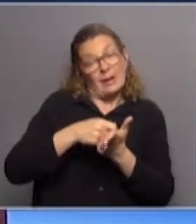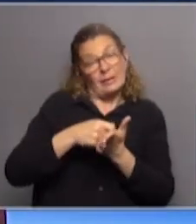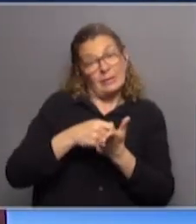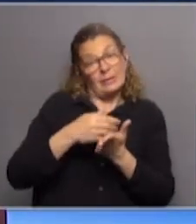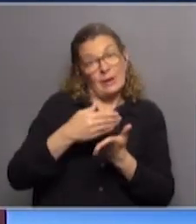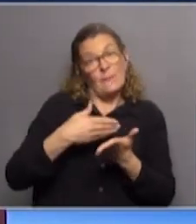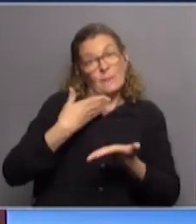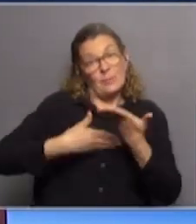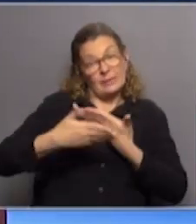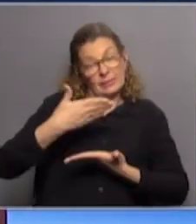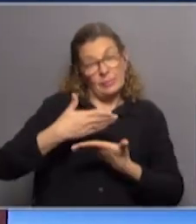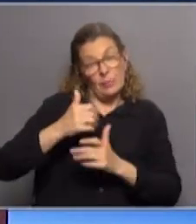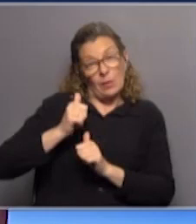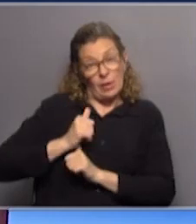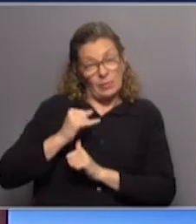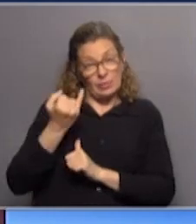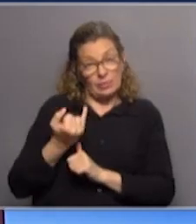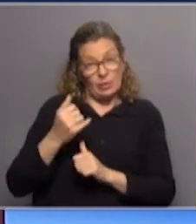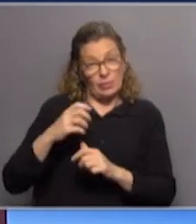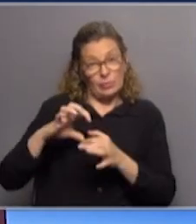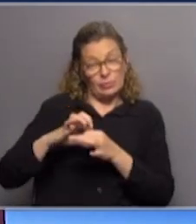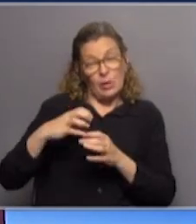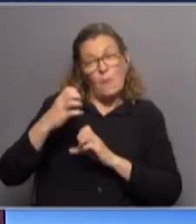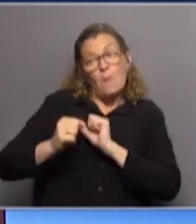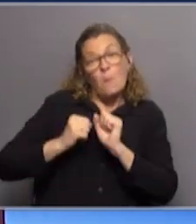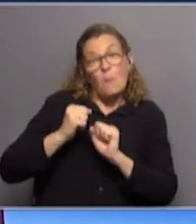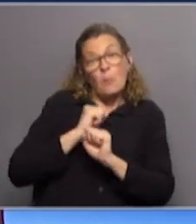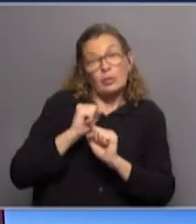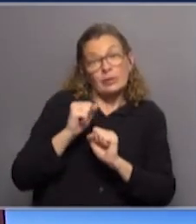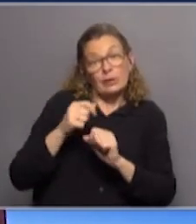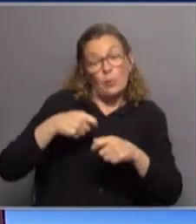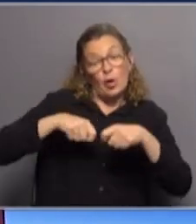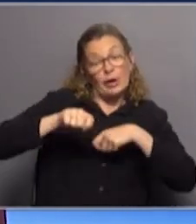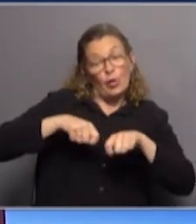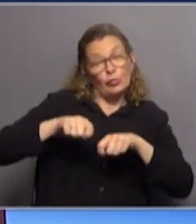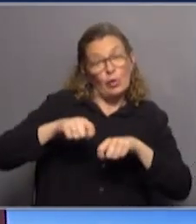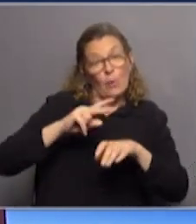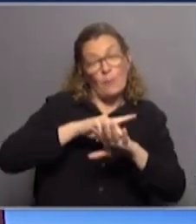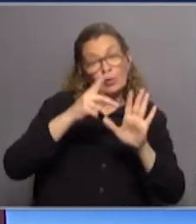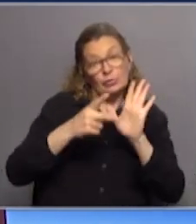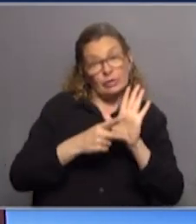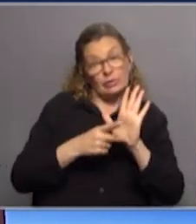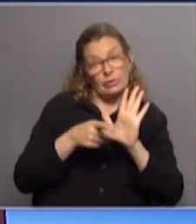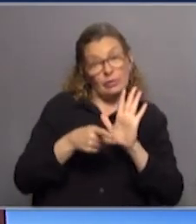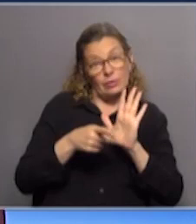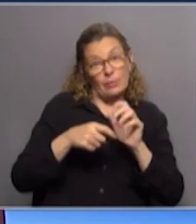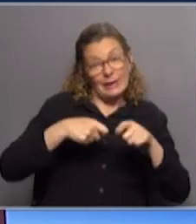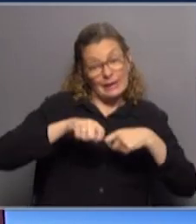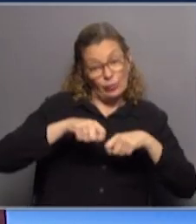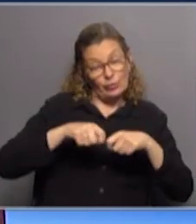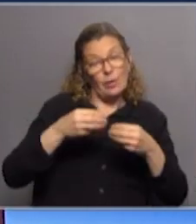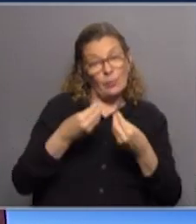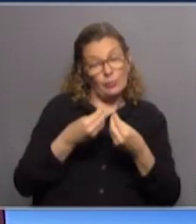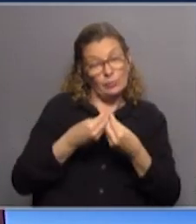participación de cabildo abierto dentro de la coalición, y este podría ser uno de esos proyectos sobre los que van a tener que negociar bastante